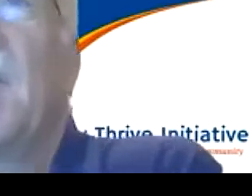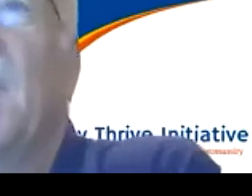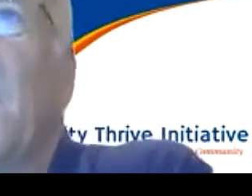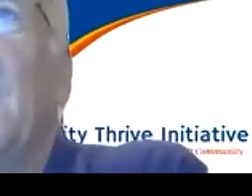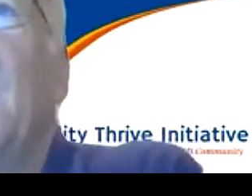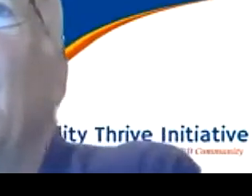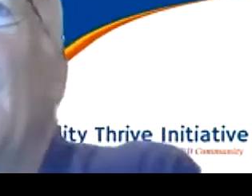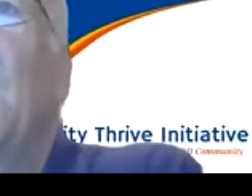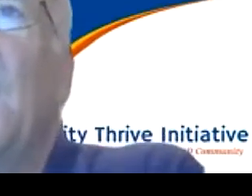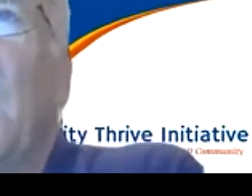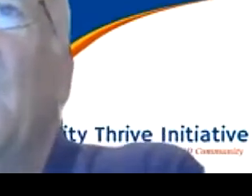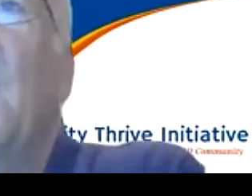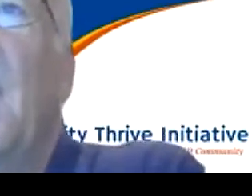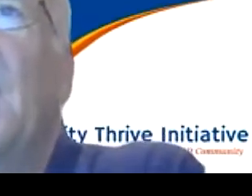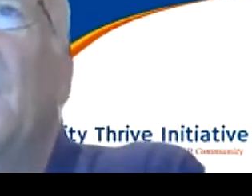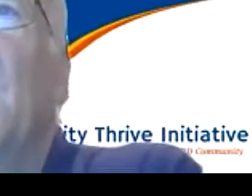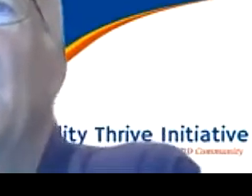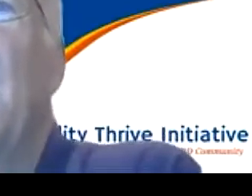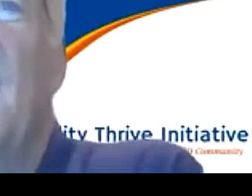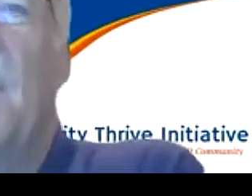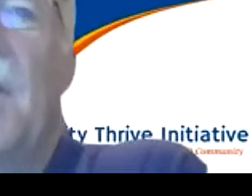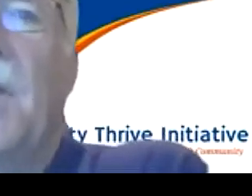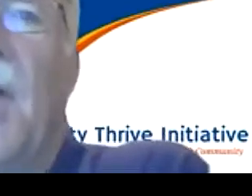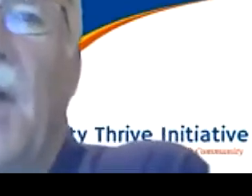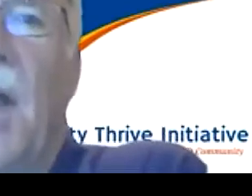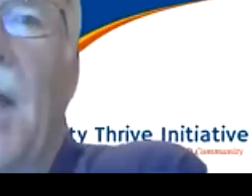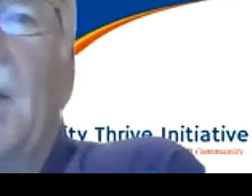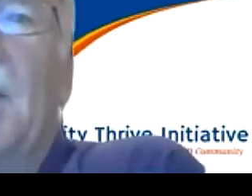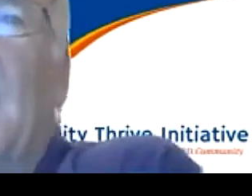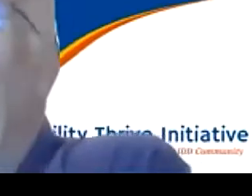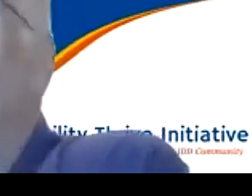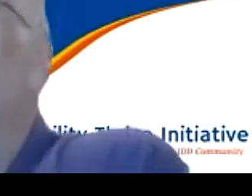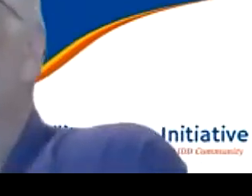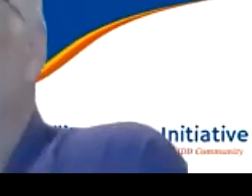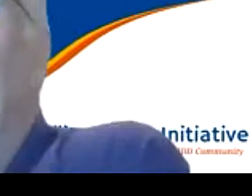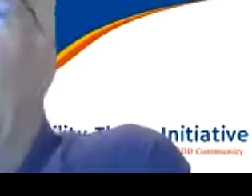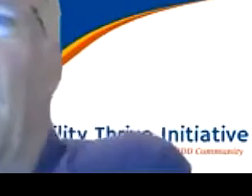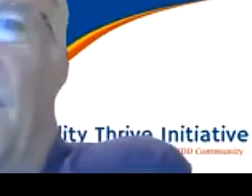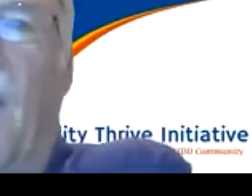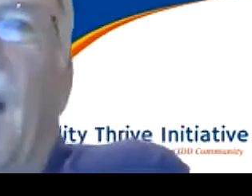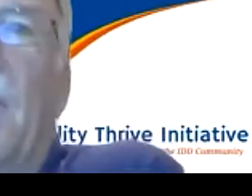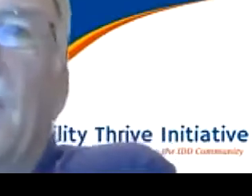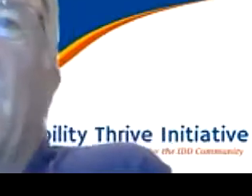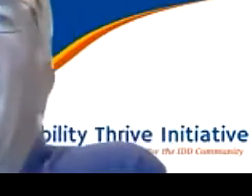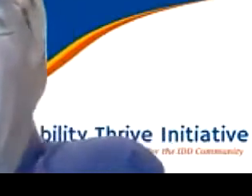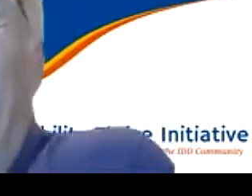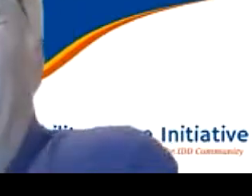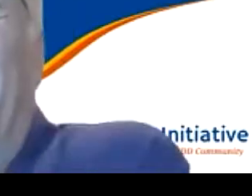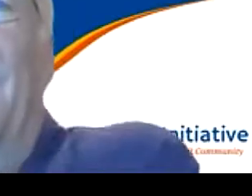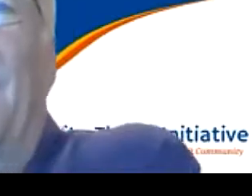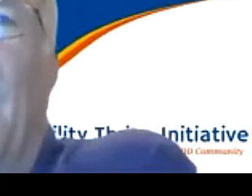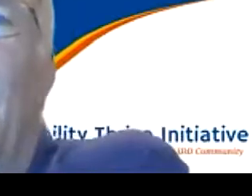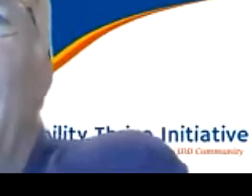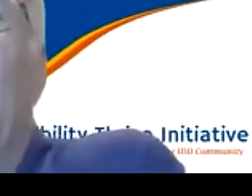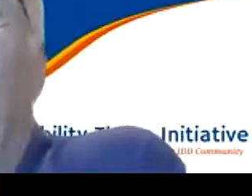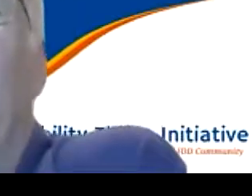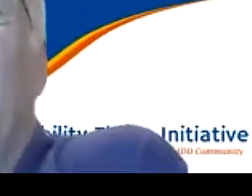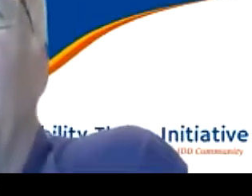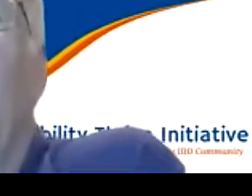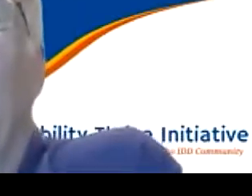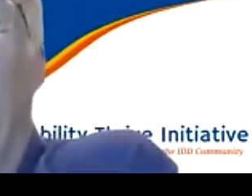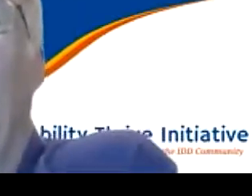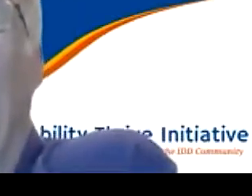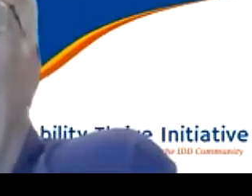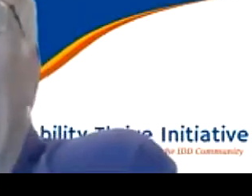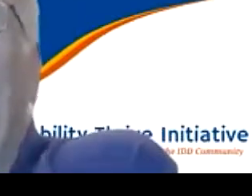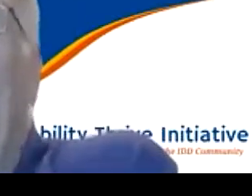es uno del mensaje que estaba tratando mencionar, ¿verdad? Es que asegurarse que haya comunicación, buena comunicación. Muy bien, entonces a